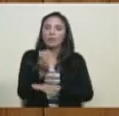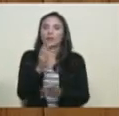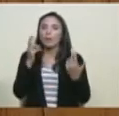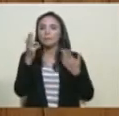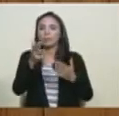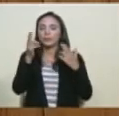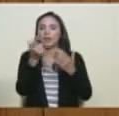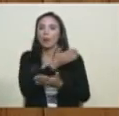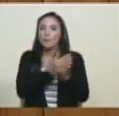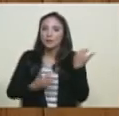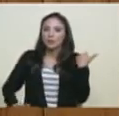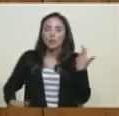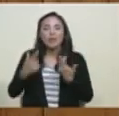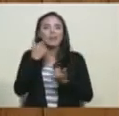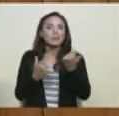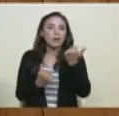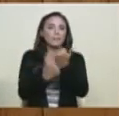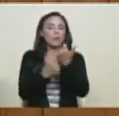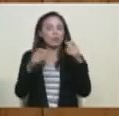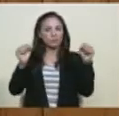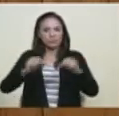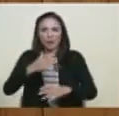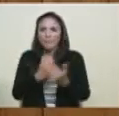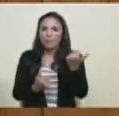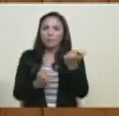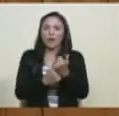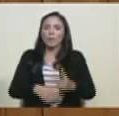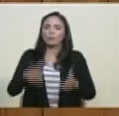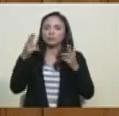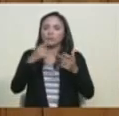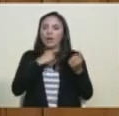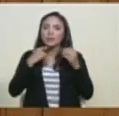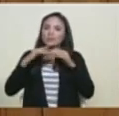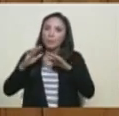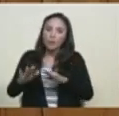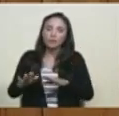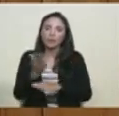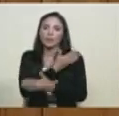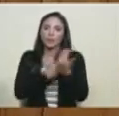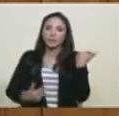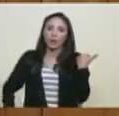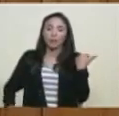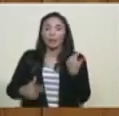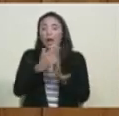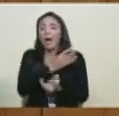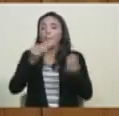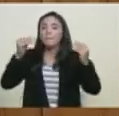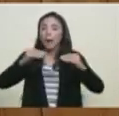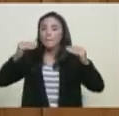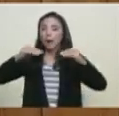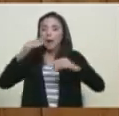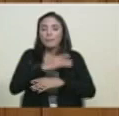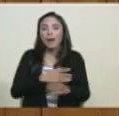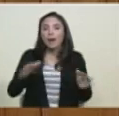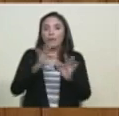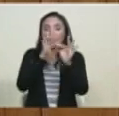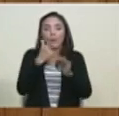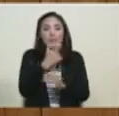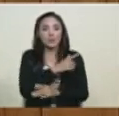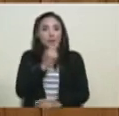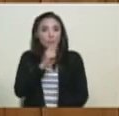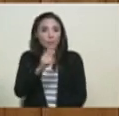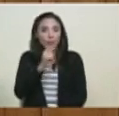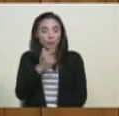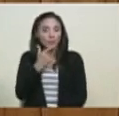Que se apoya ese intento de asesinato y que vendrán nuevos intentos, lo dice un periodista,